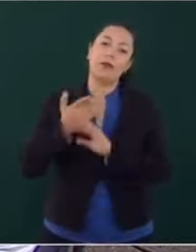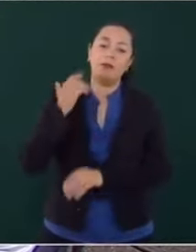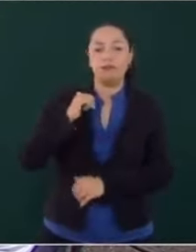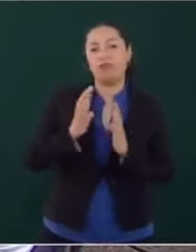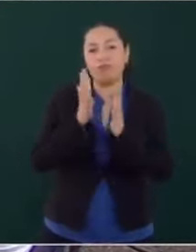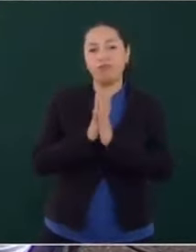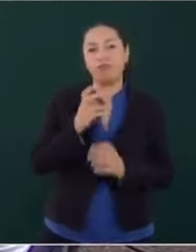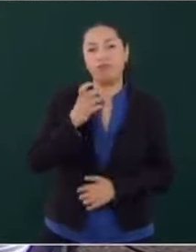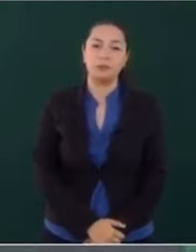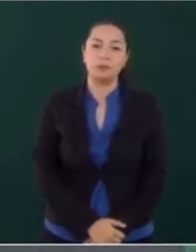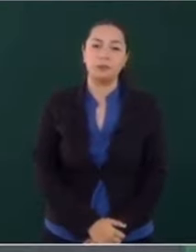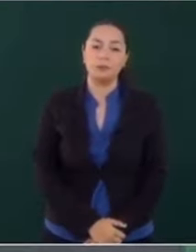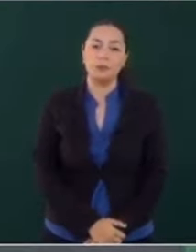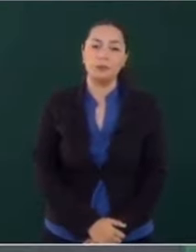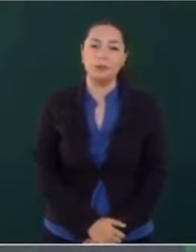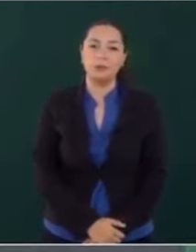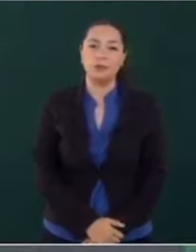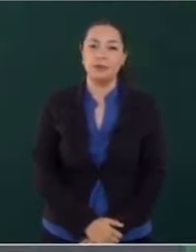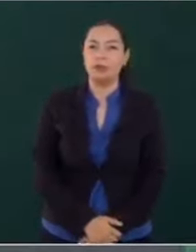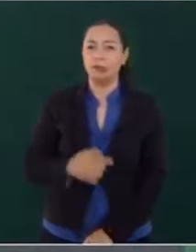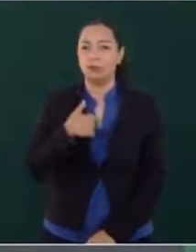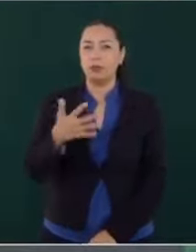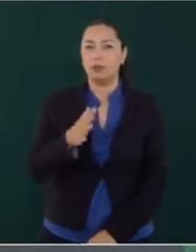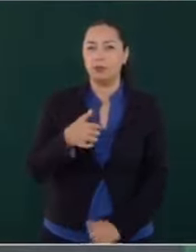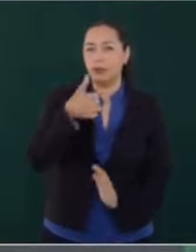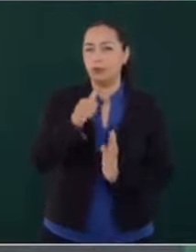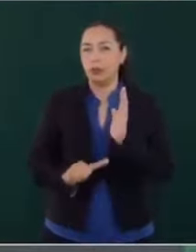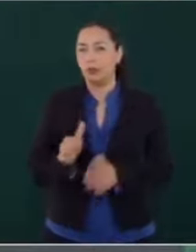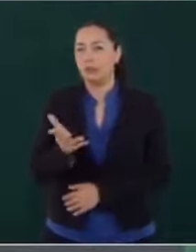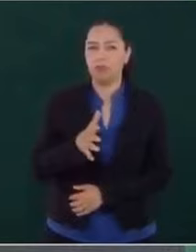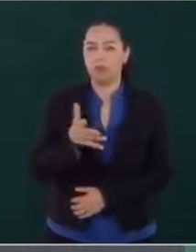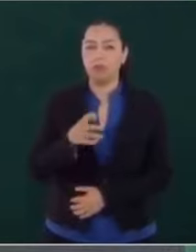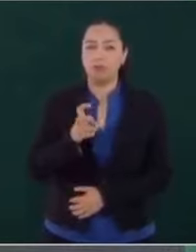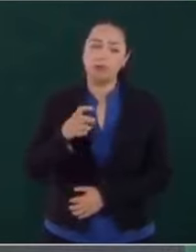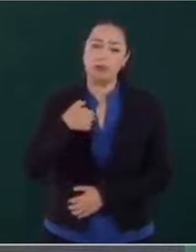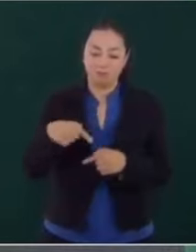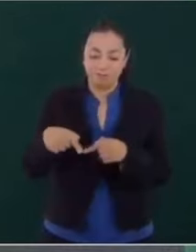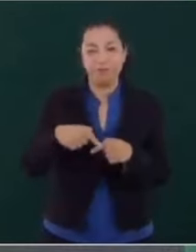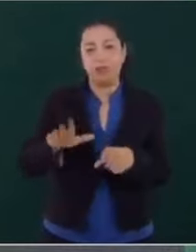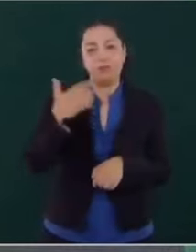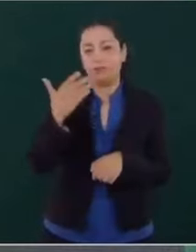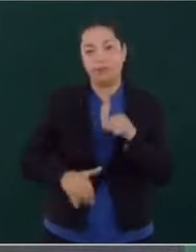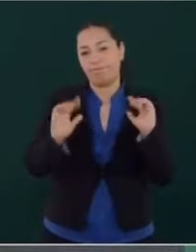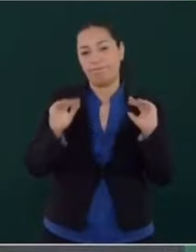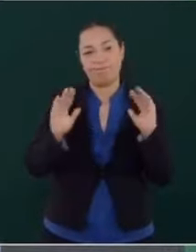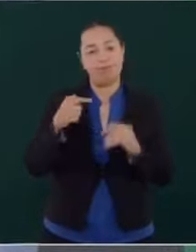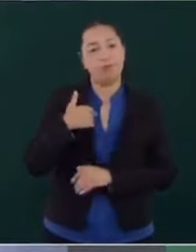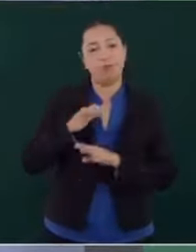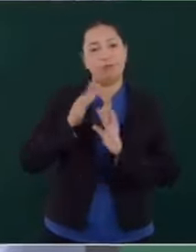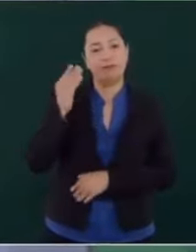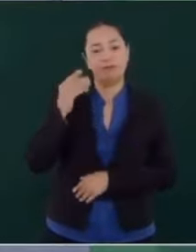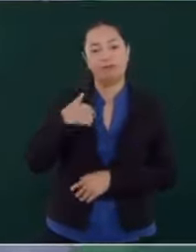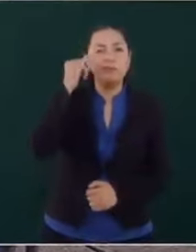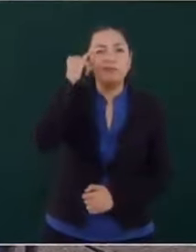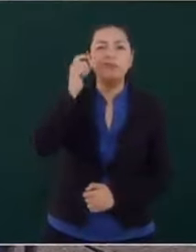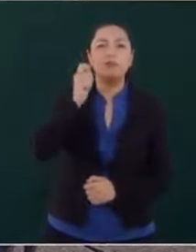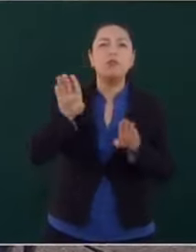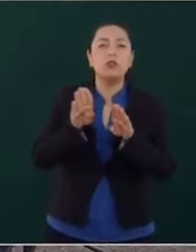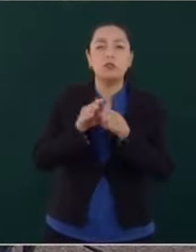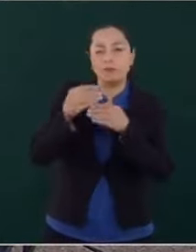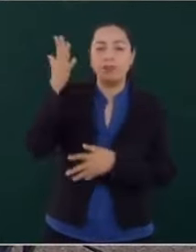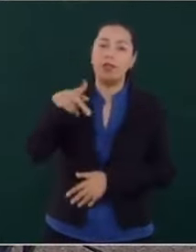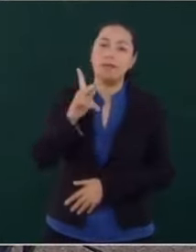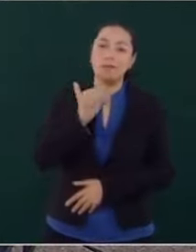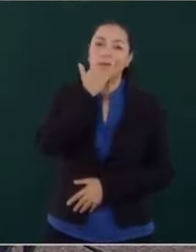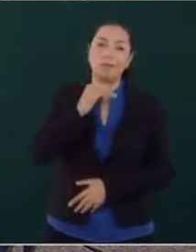ya yo en menos de seis meses me despido, ya me jubilo de la vida pública. Es que no puedo